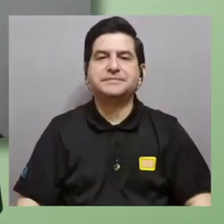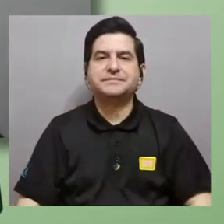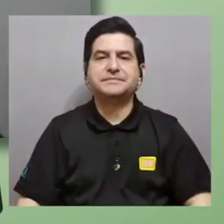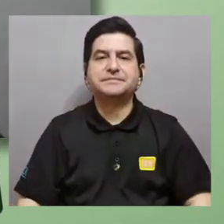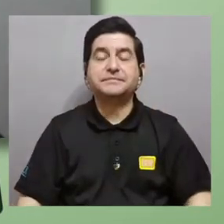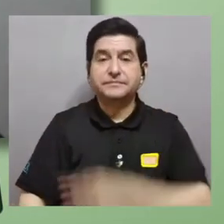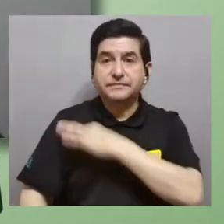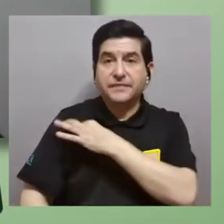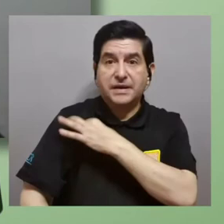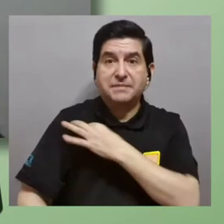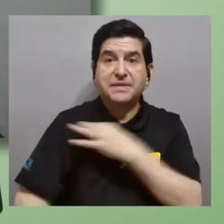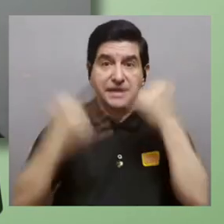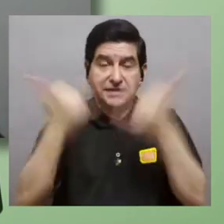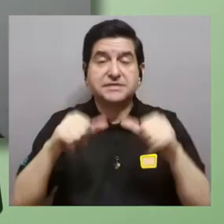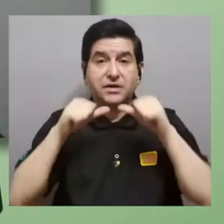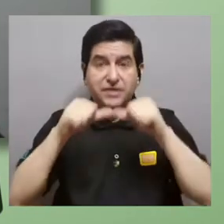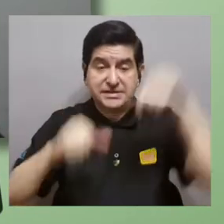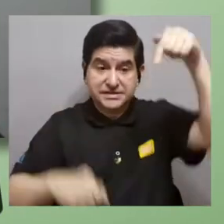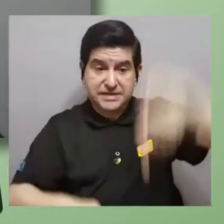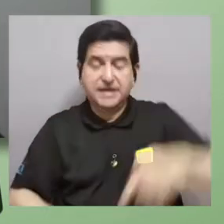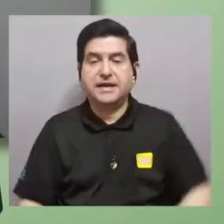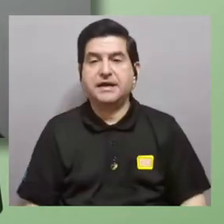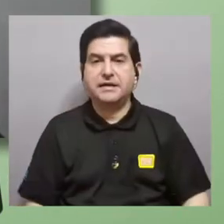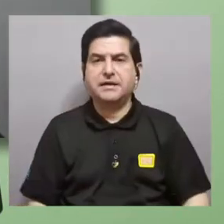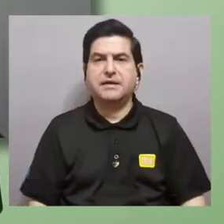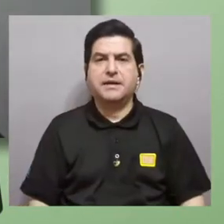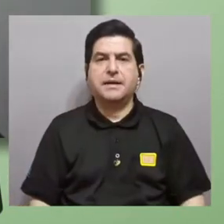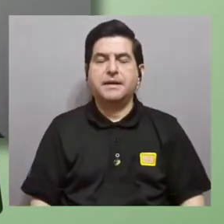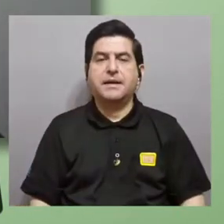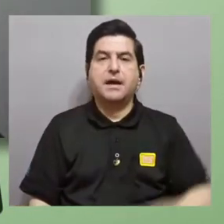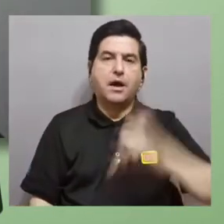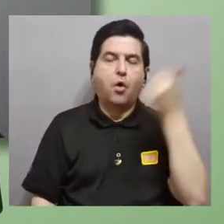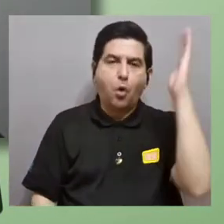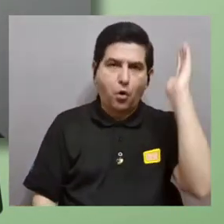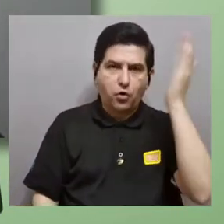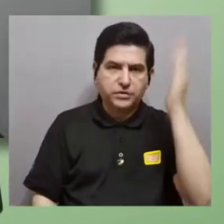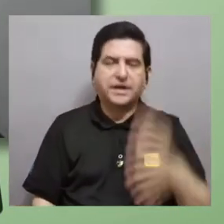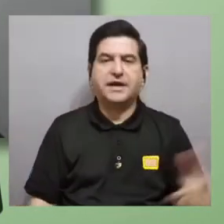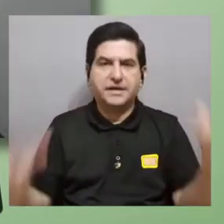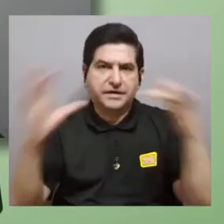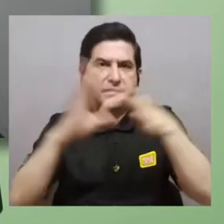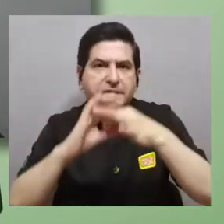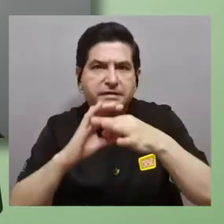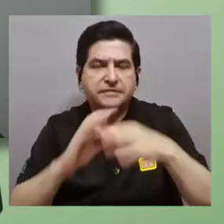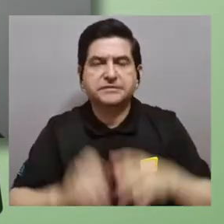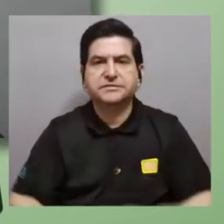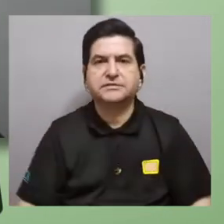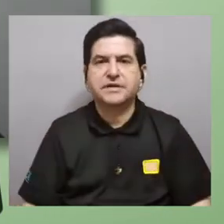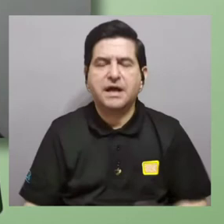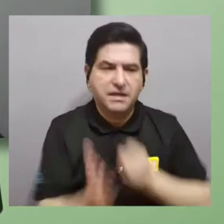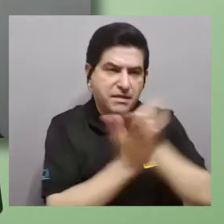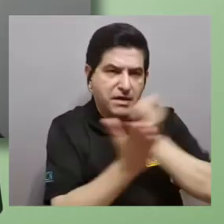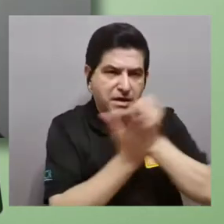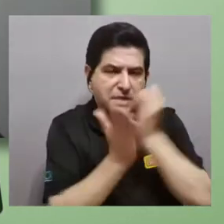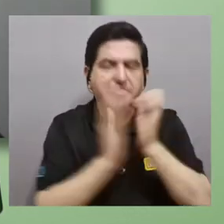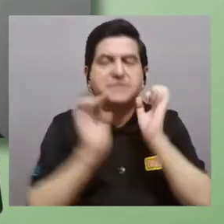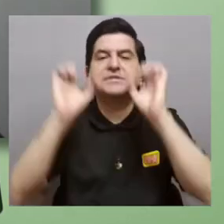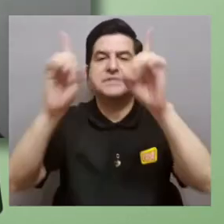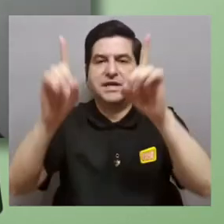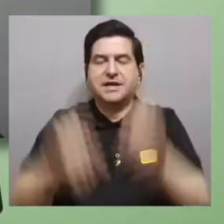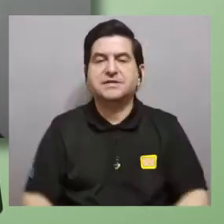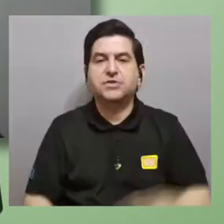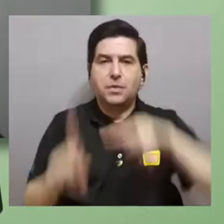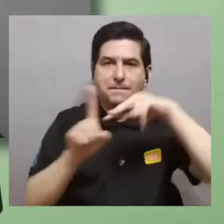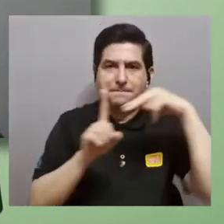hace pocos minutos. Los invitamos a que continúen con nosotros. Vamos a tener otra exposición también acerca de la